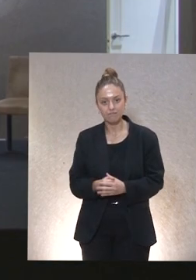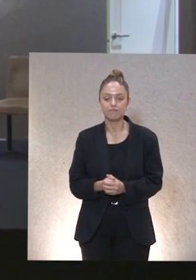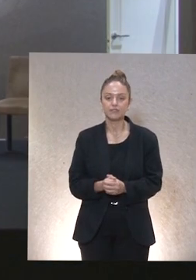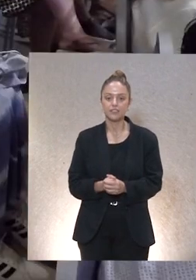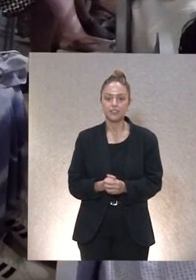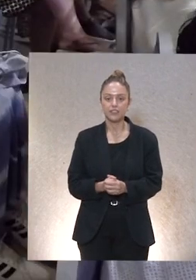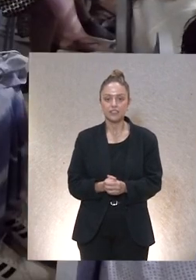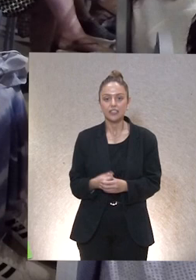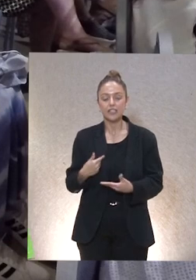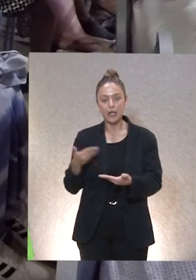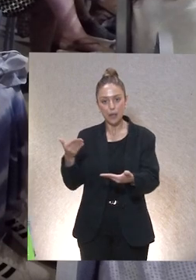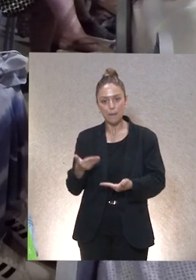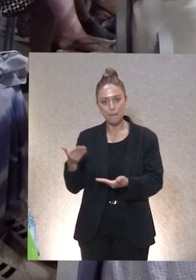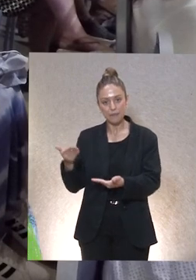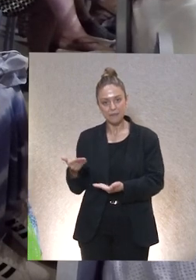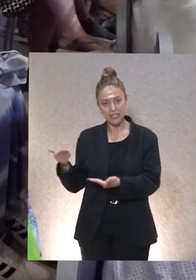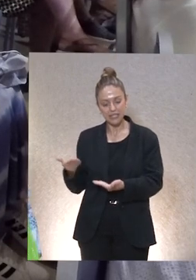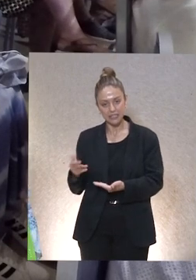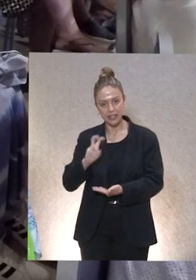acompañada por tus invitados al escenario